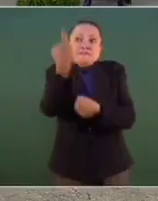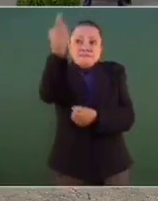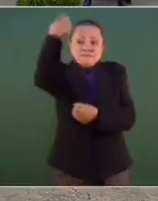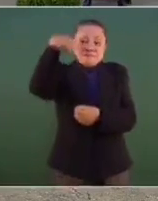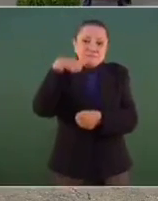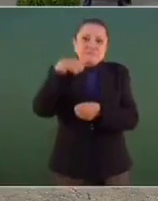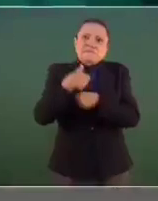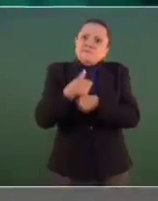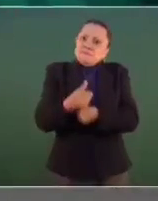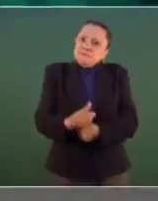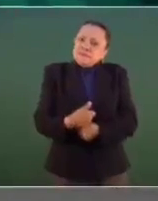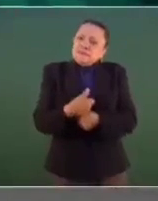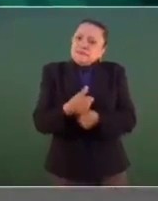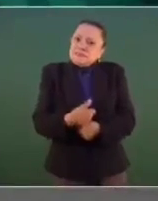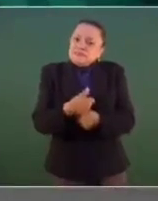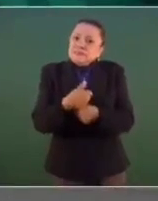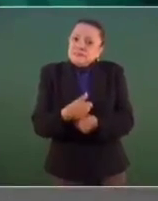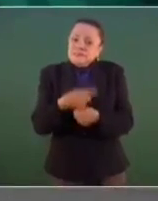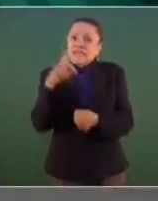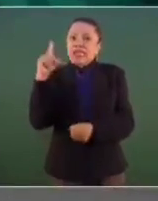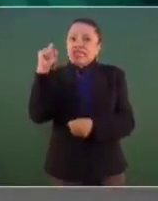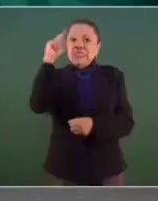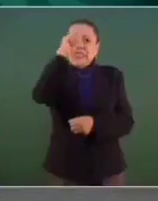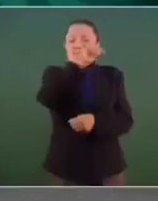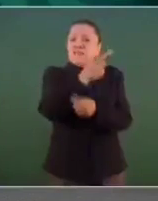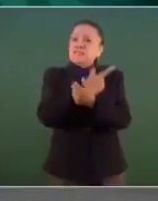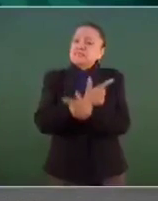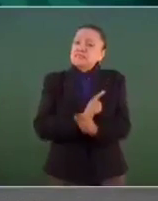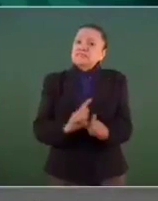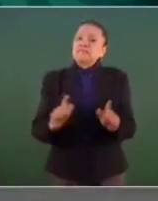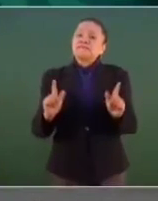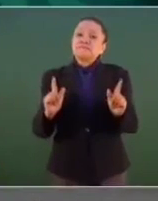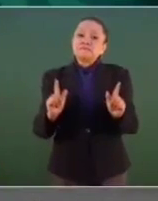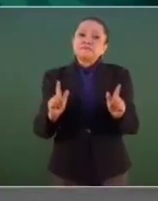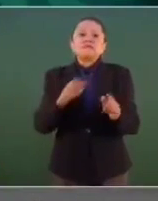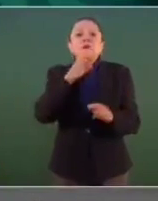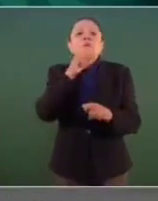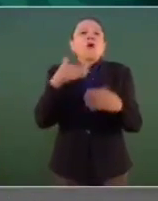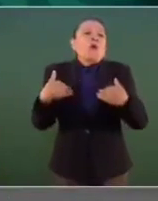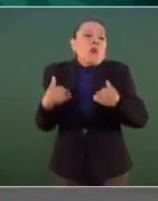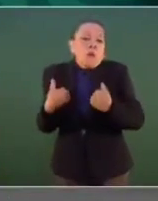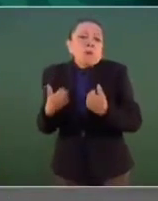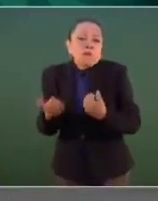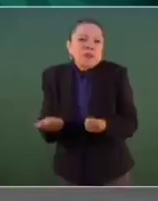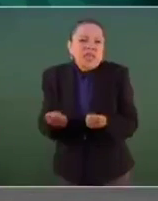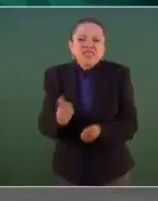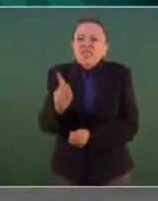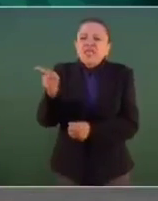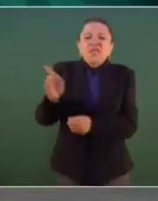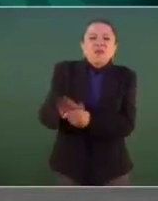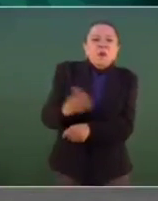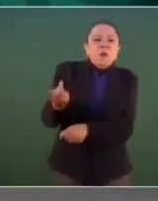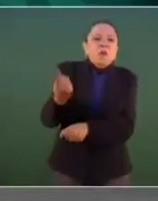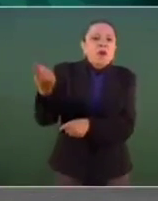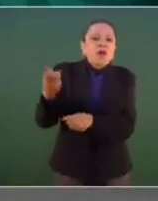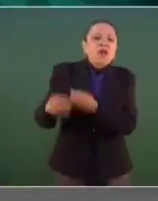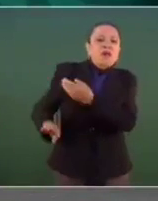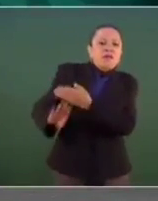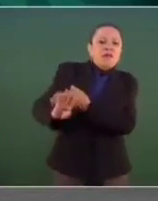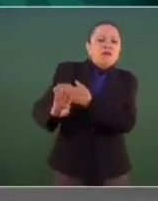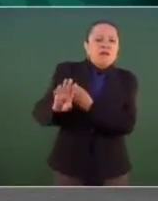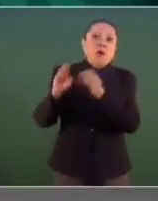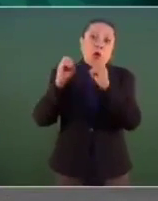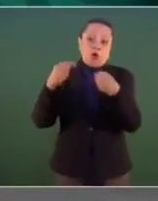de difícil salir, comprende las motivaciones de tu